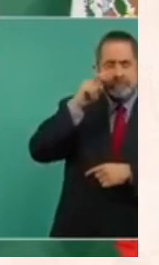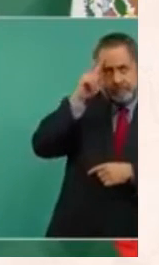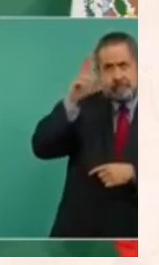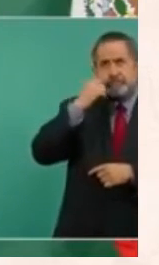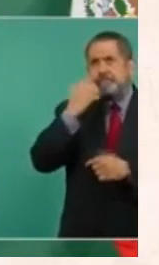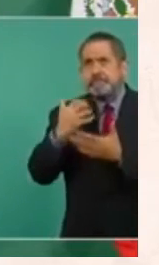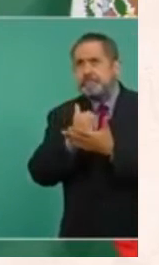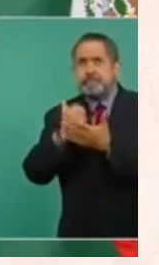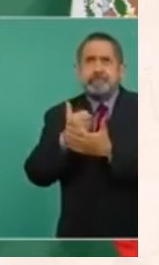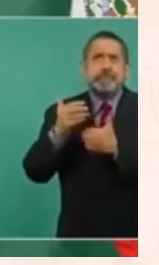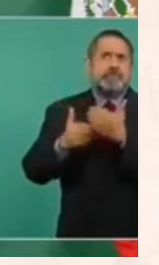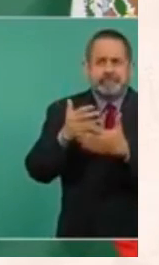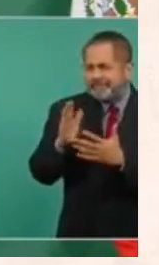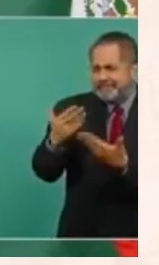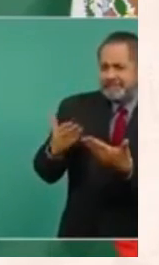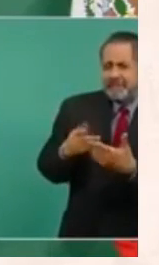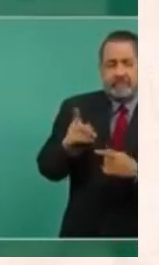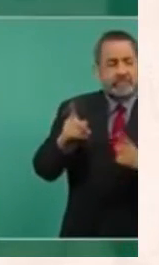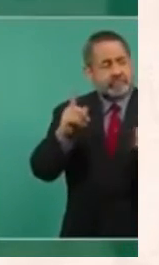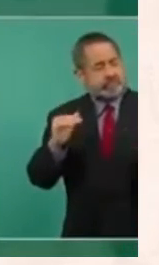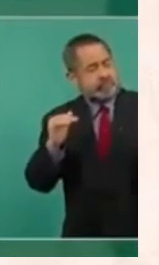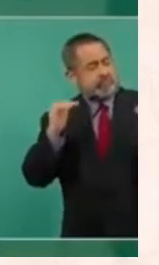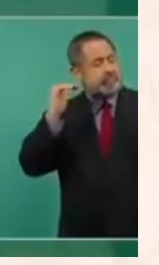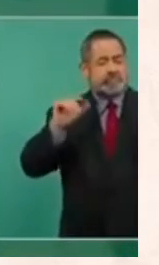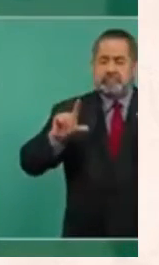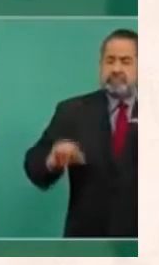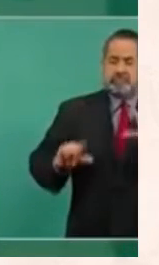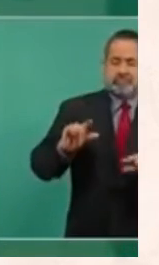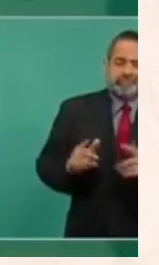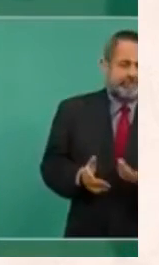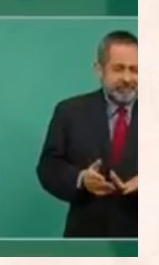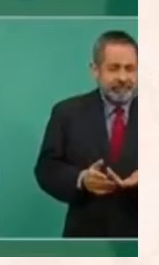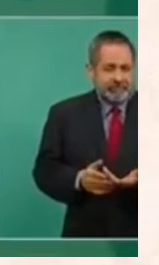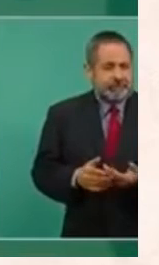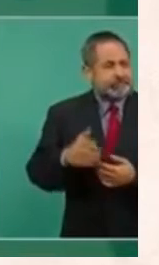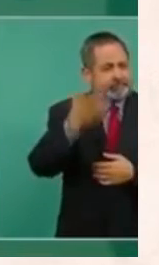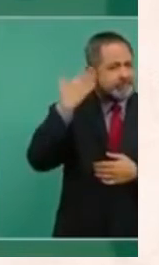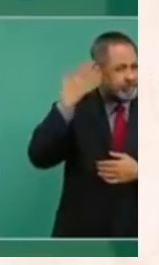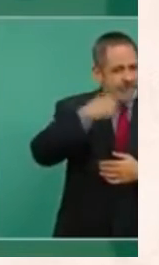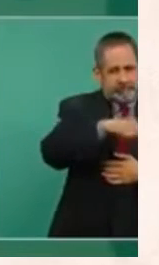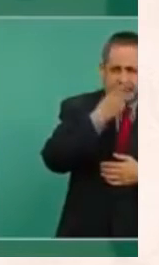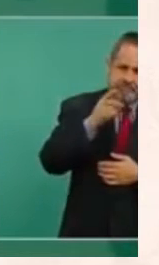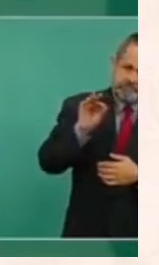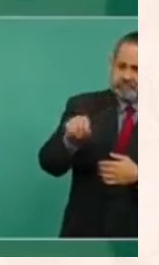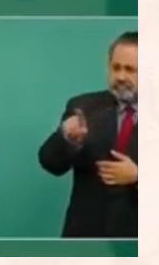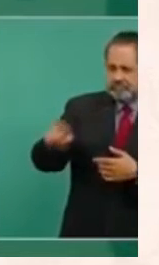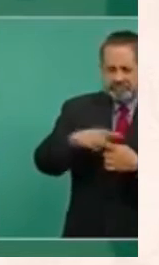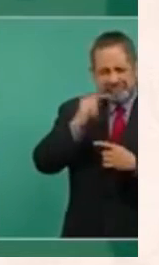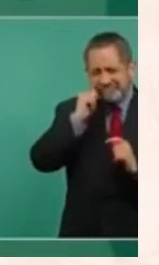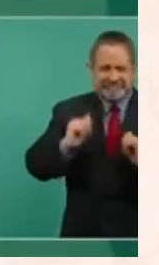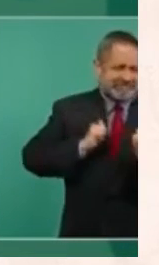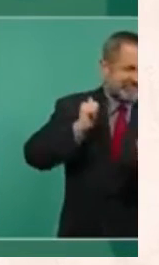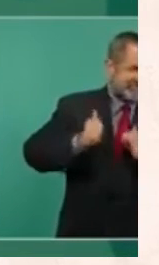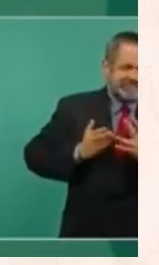Es que tú tienes que salir adelante o tú tienes que triunfar a toda costa sin escrúpulos morales de